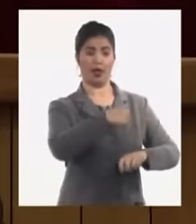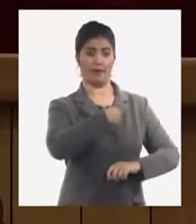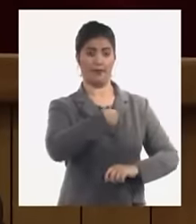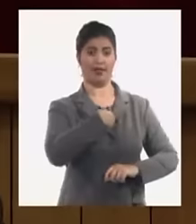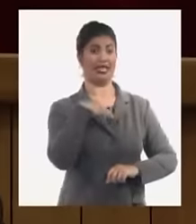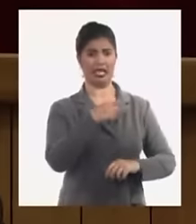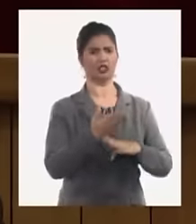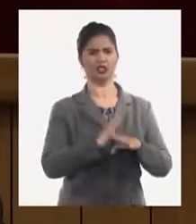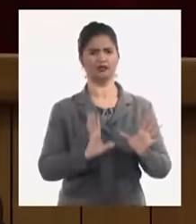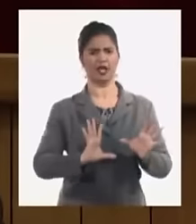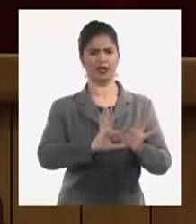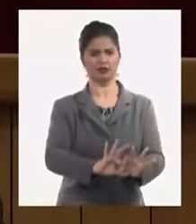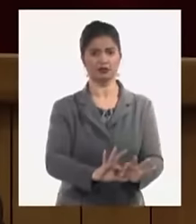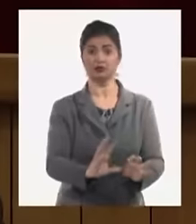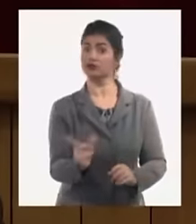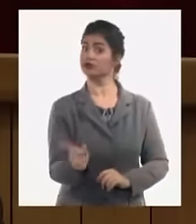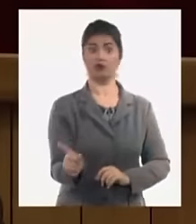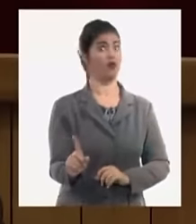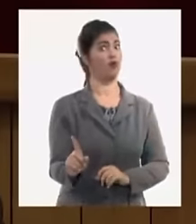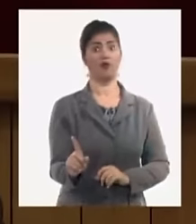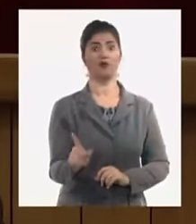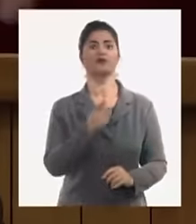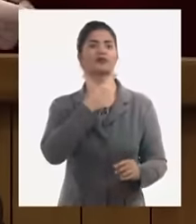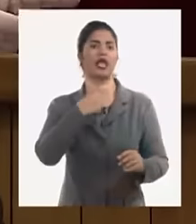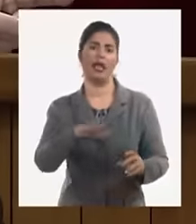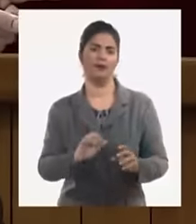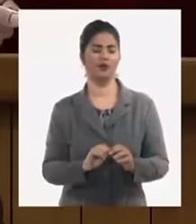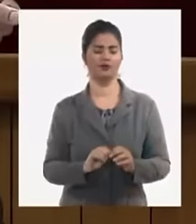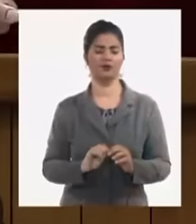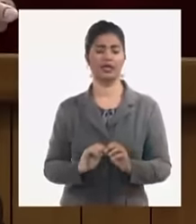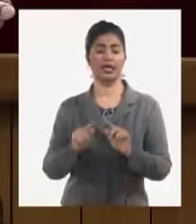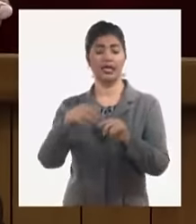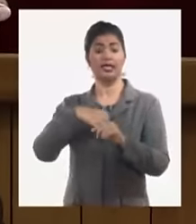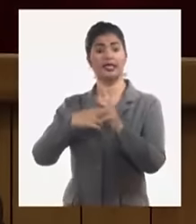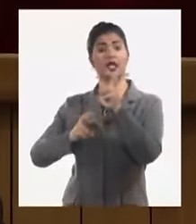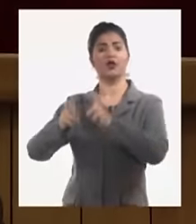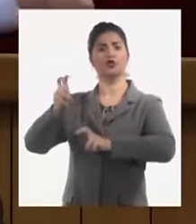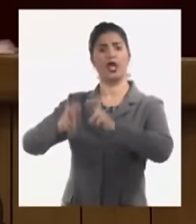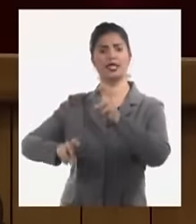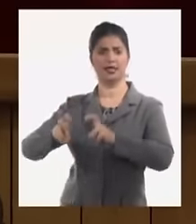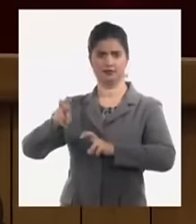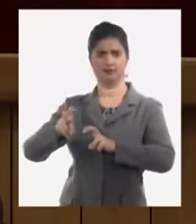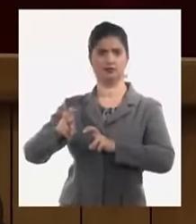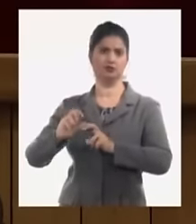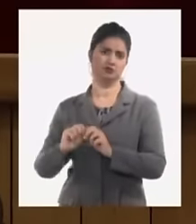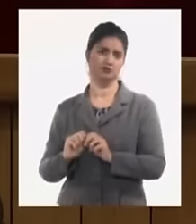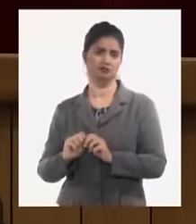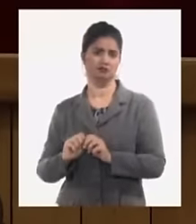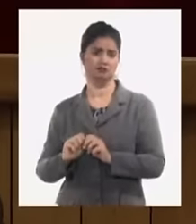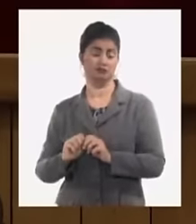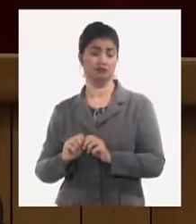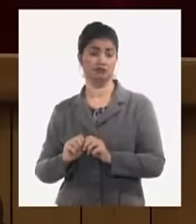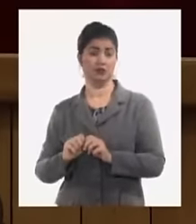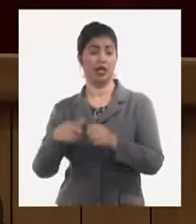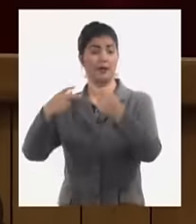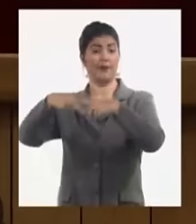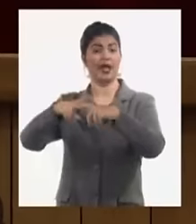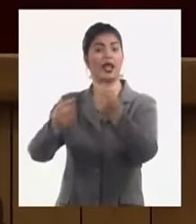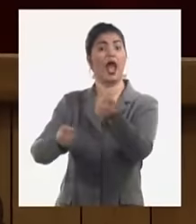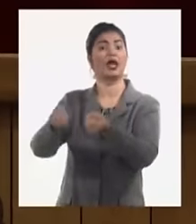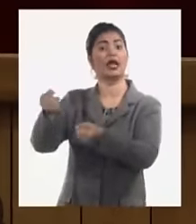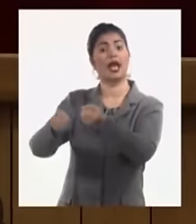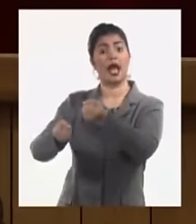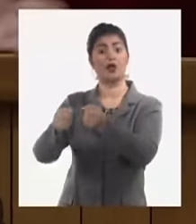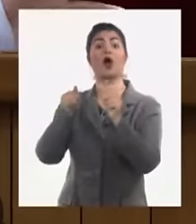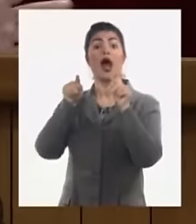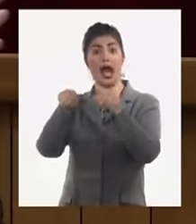taller yo tengo el taller pero no tengo piezas pero tengo el taller yo tengo ahí a los mecánicos que saben